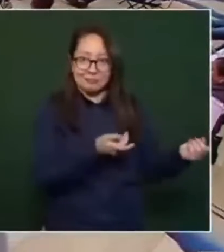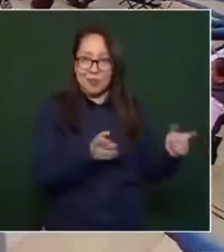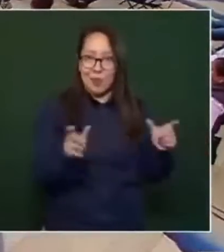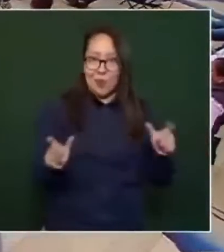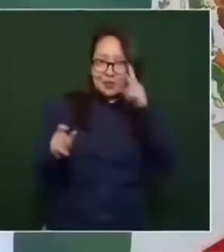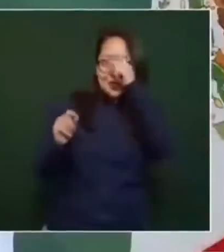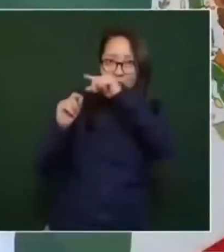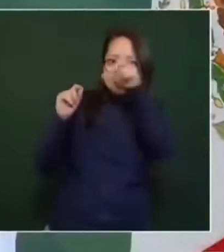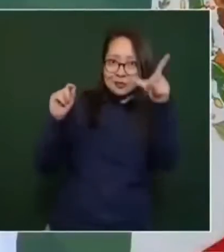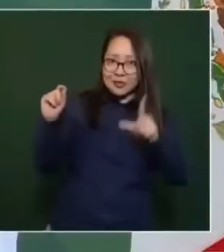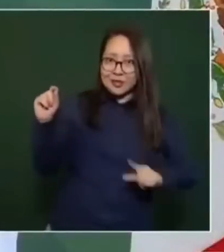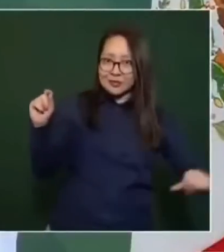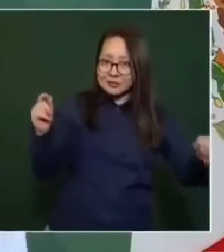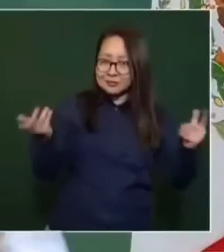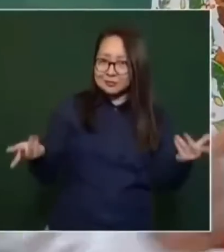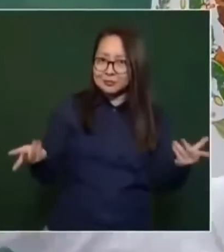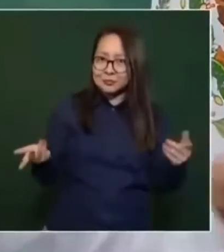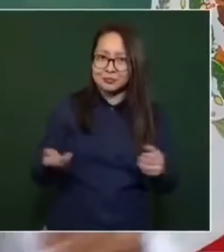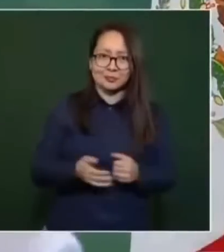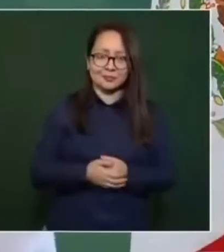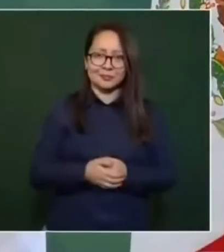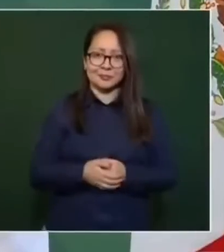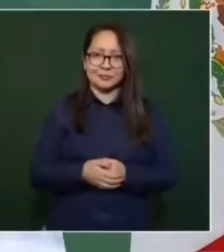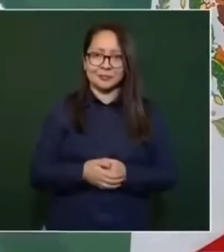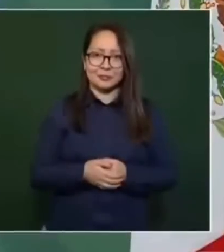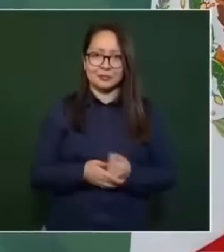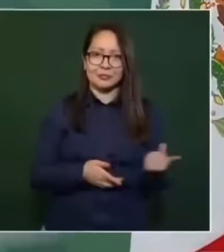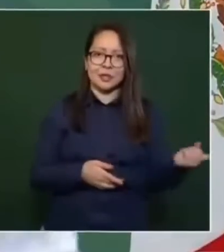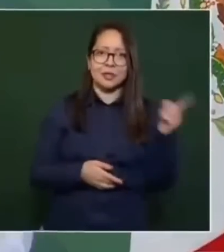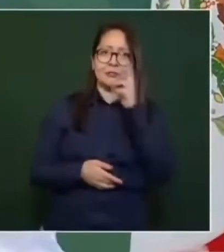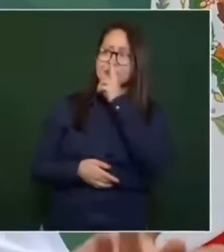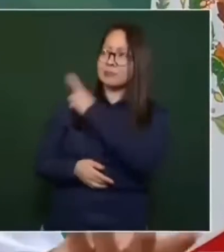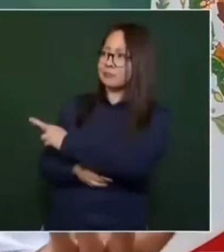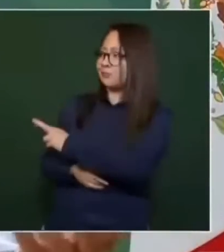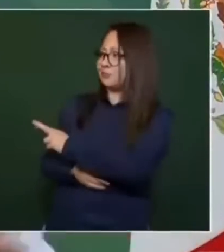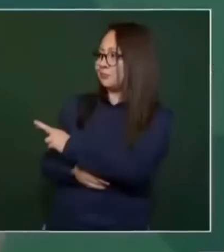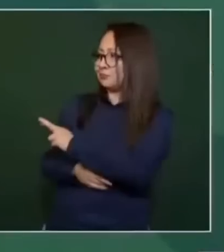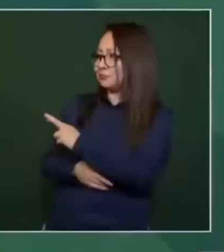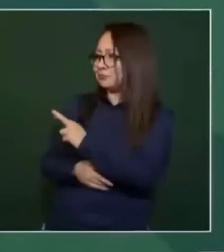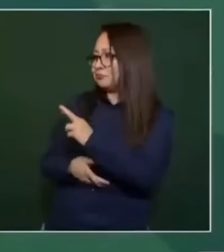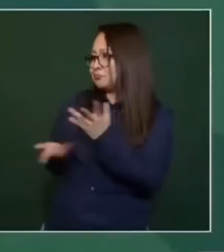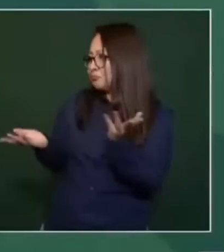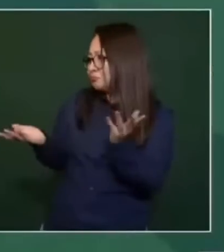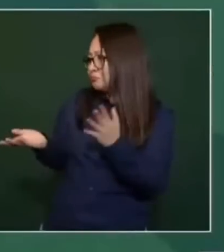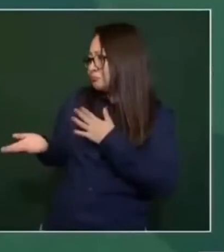Nacional. ¿Qué le contestó? Le dijo, no, es que no es un asunto mío.